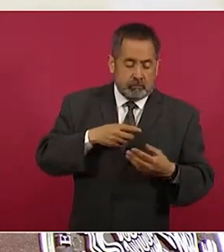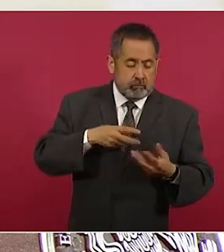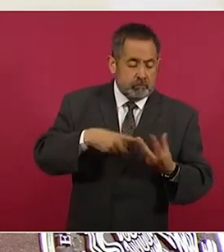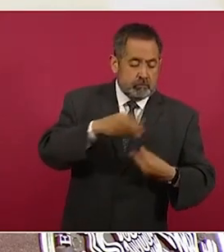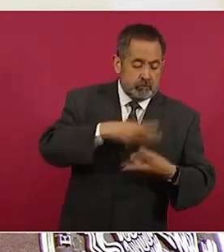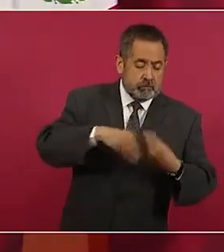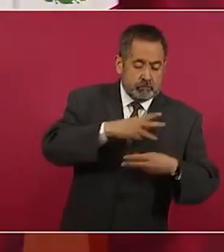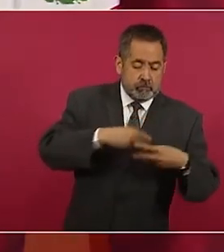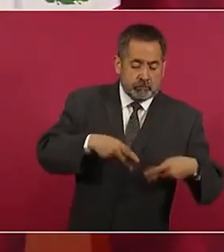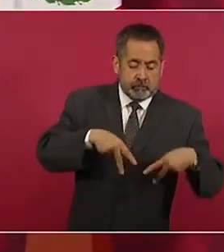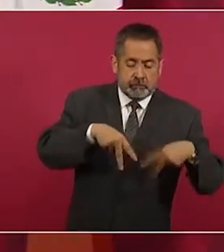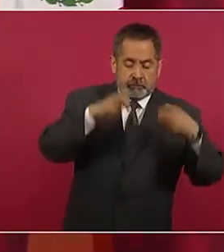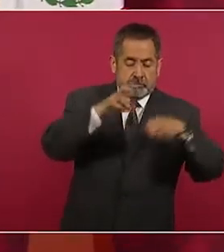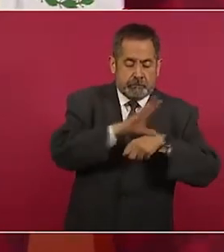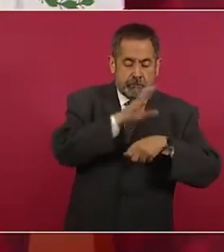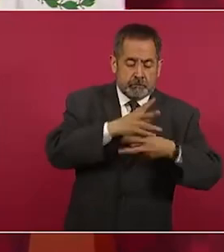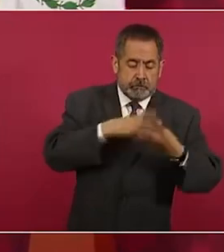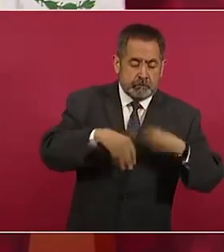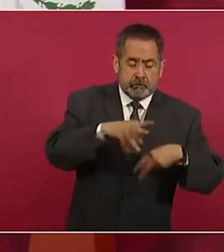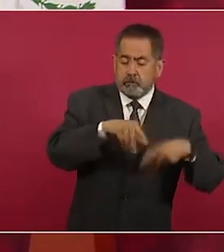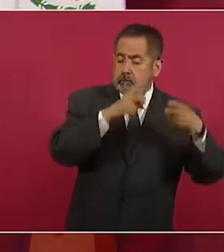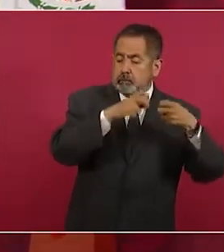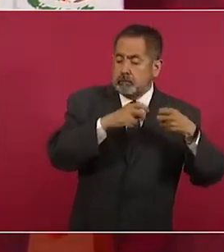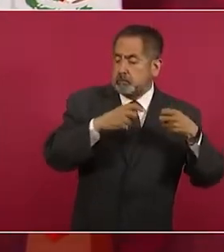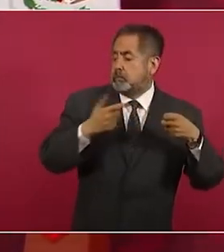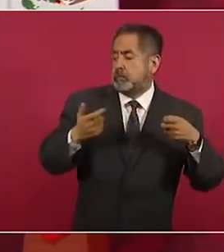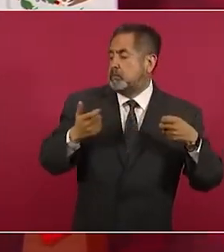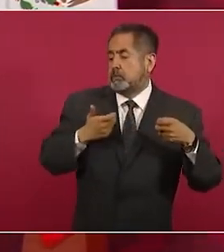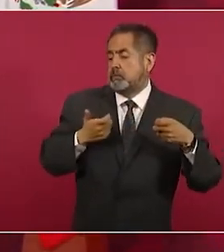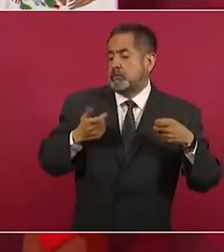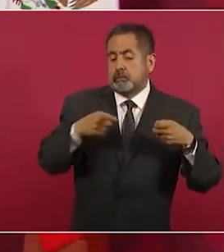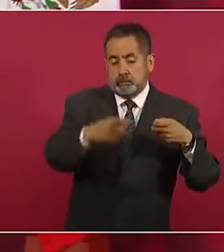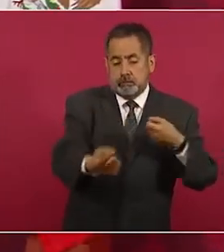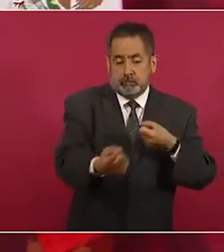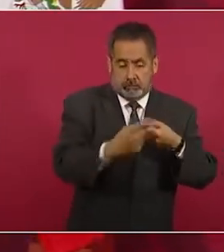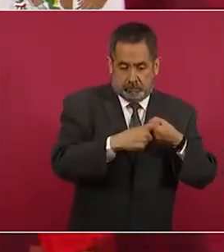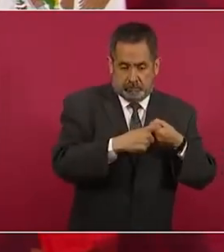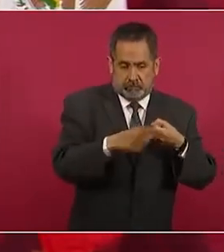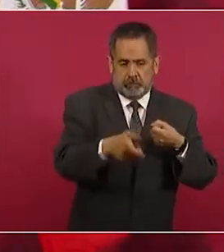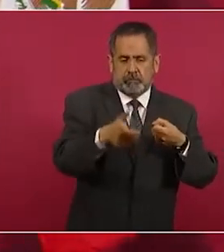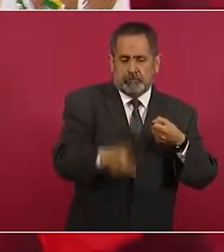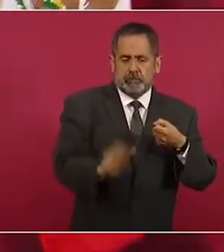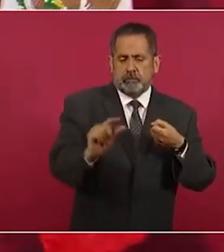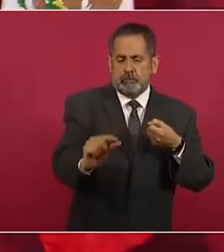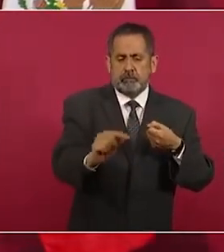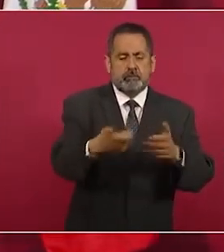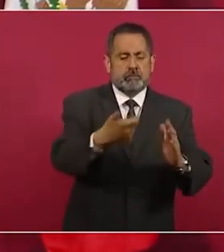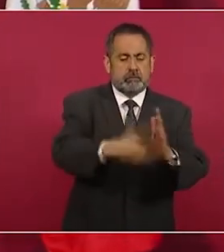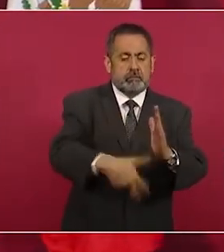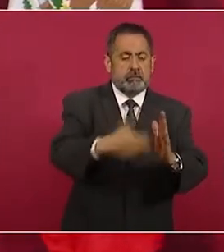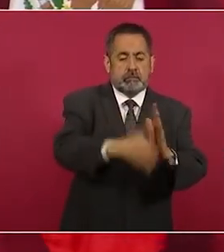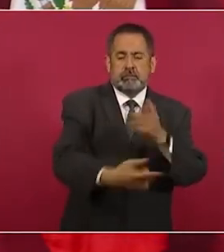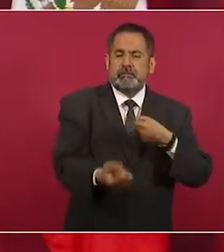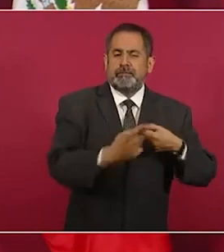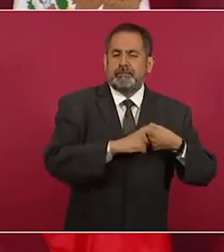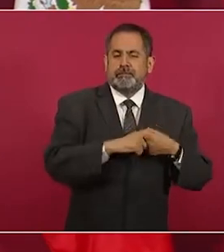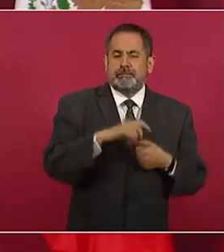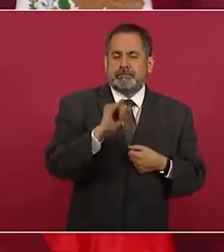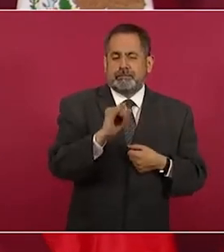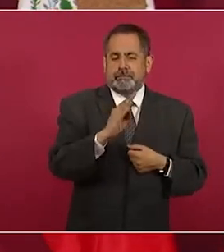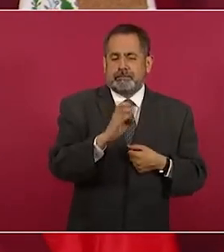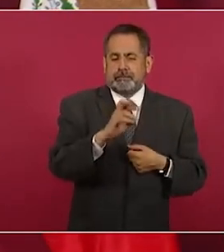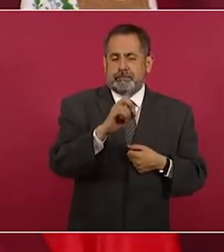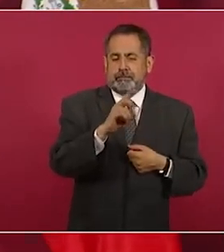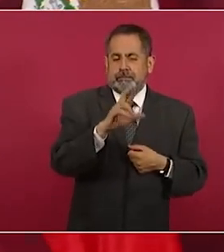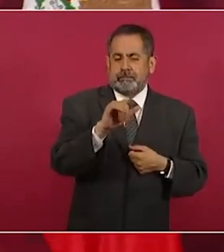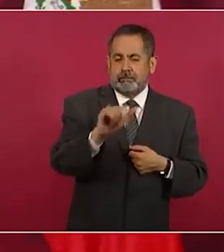para que así el que se inscribe en Iberdrola, se apunta como